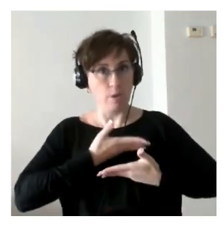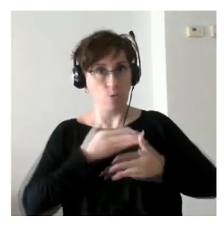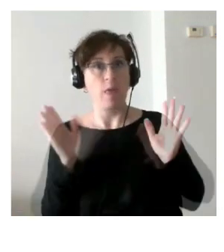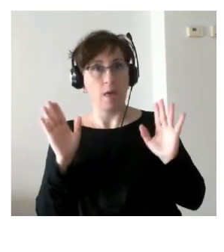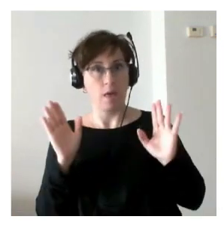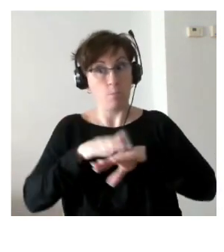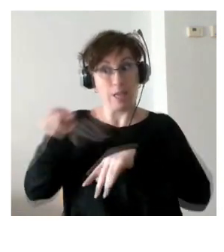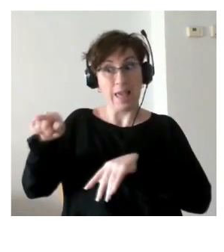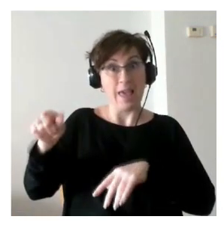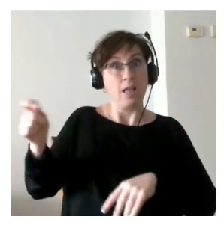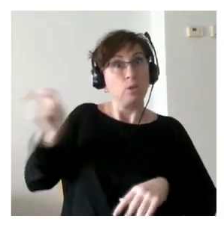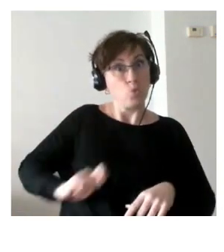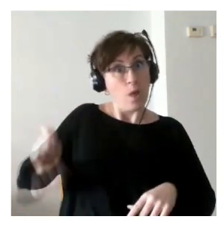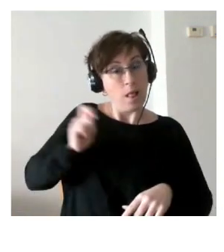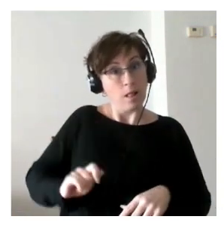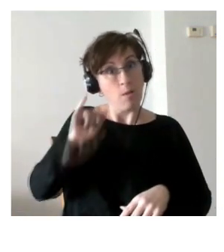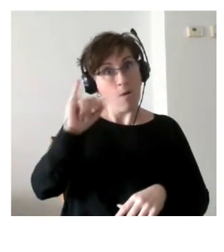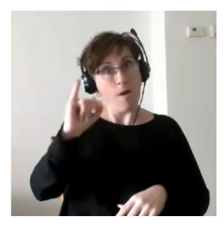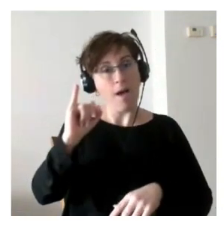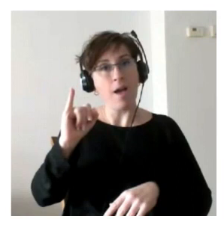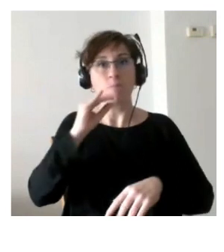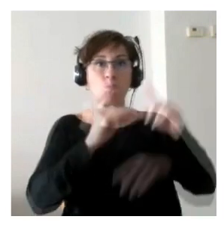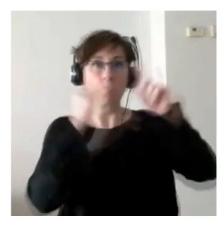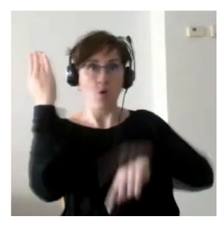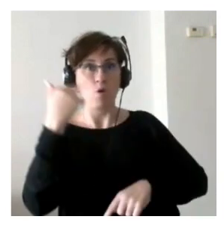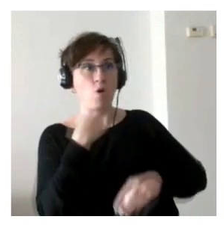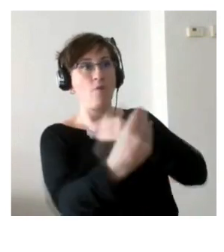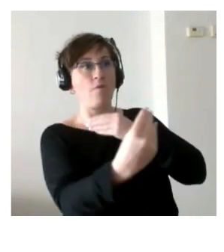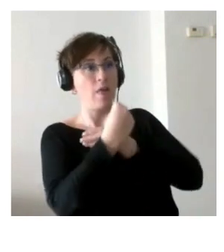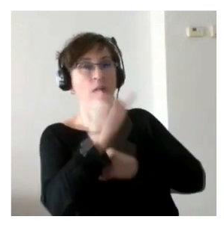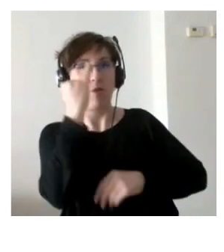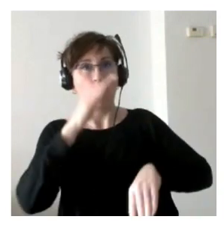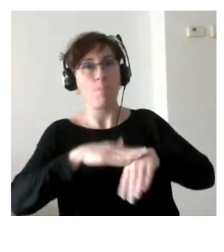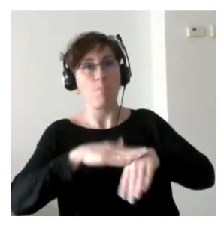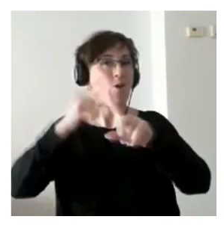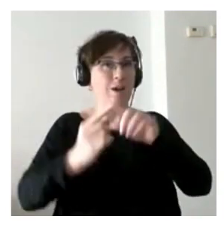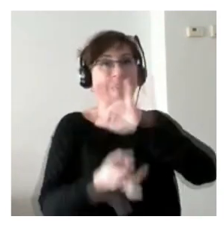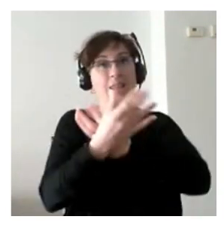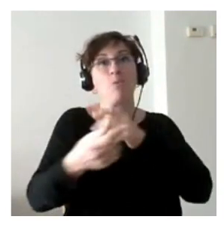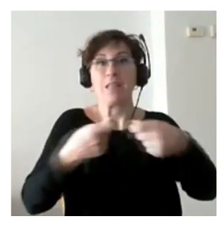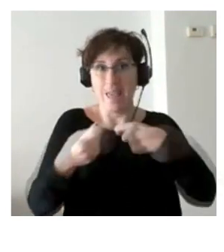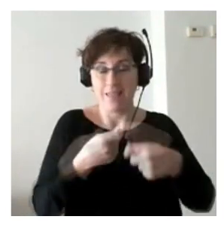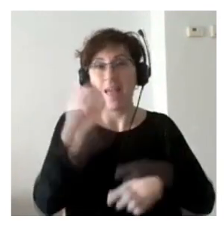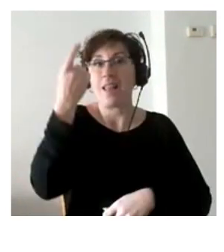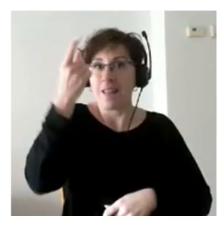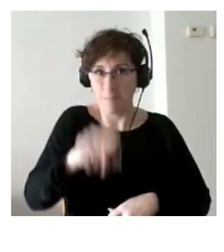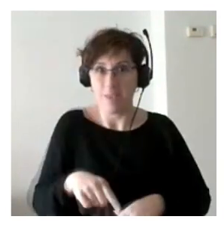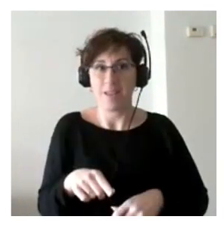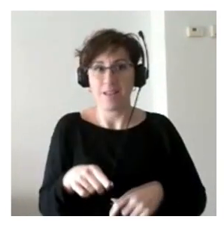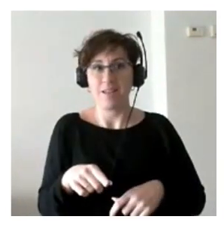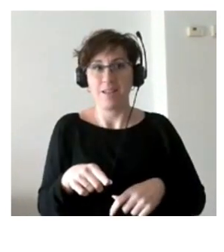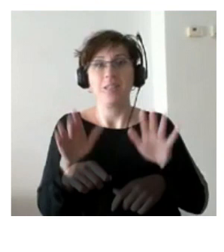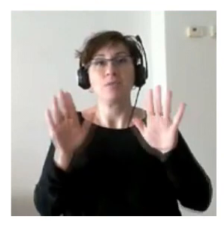salario y una nómina yo consigo una financiación para conseguir un éxito y vos que era tener esa pequeña tienda entonces ha sido todo